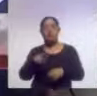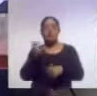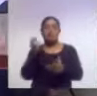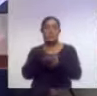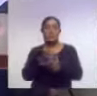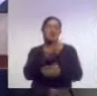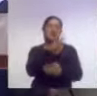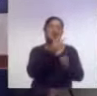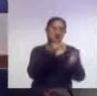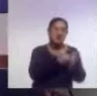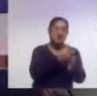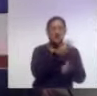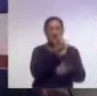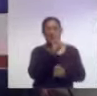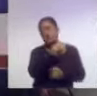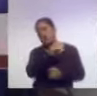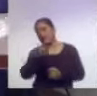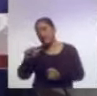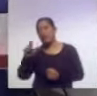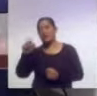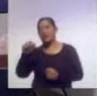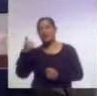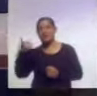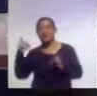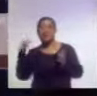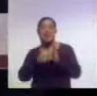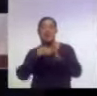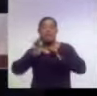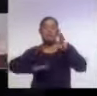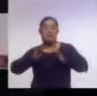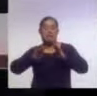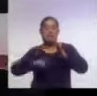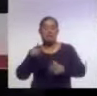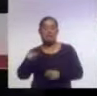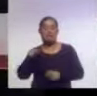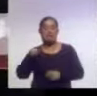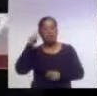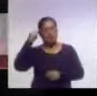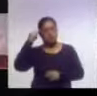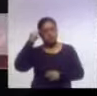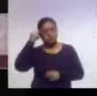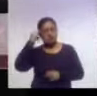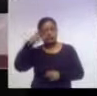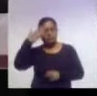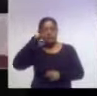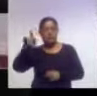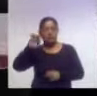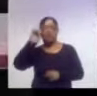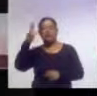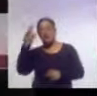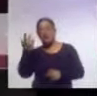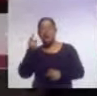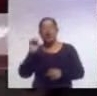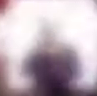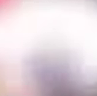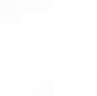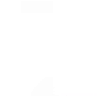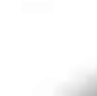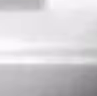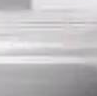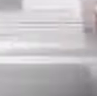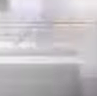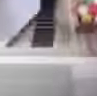pesos hasta los 26.000 pesos en función del grado de escolaridad y del puesto que lleguen a ocupar. Esta es mi información, Mario.